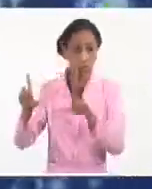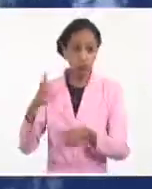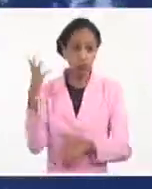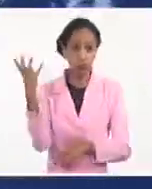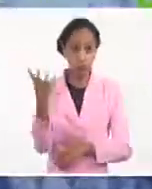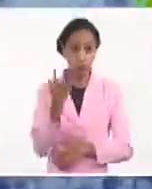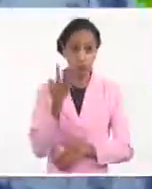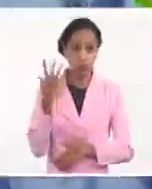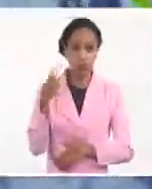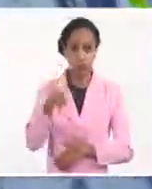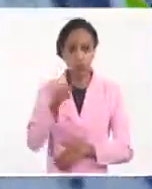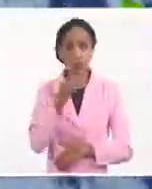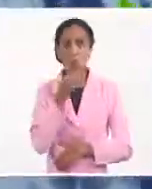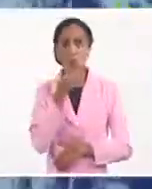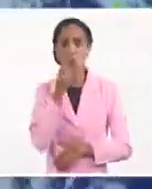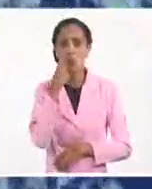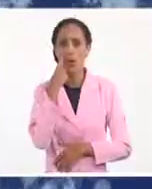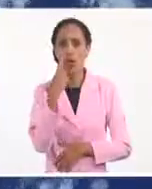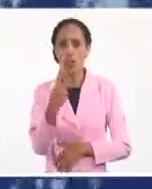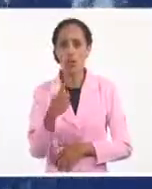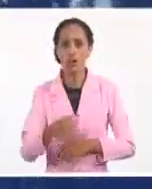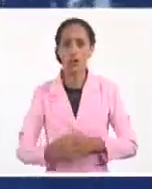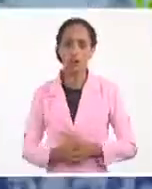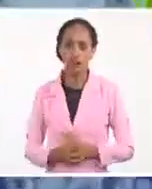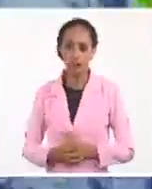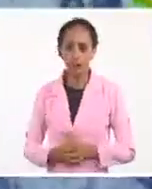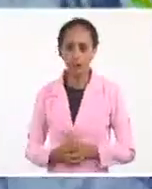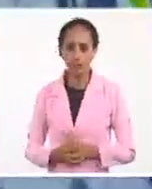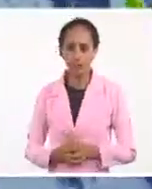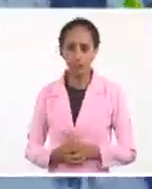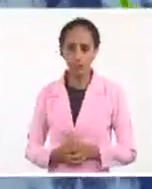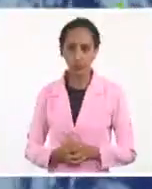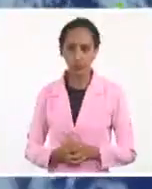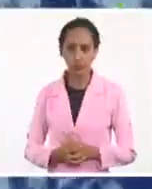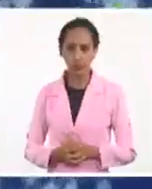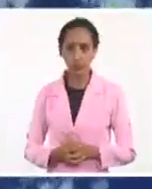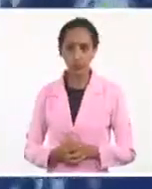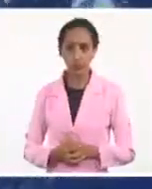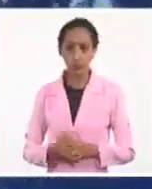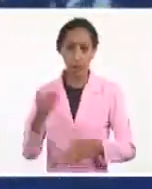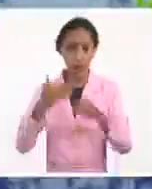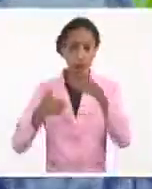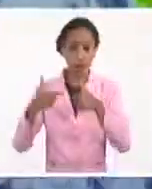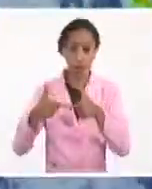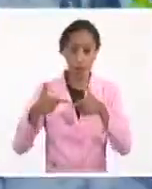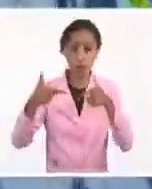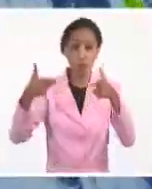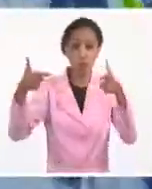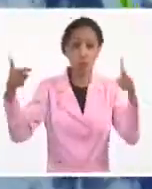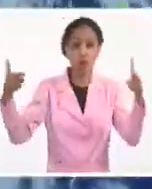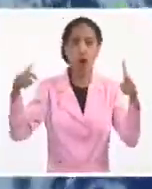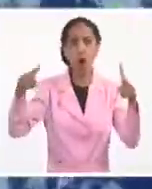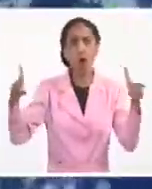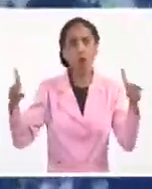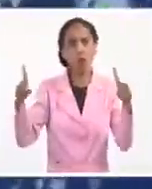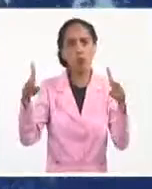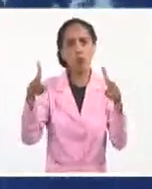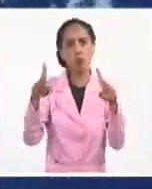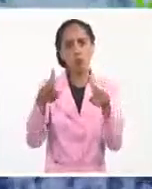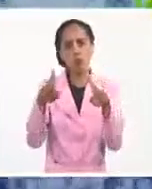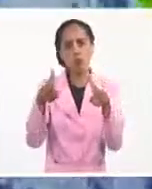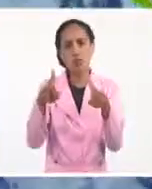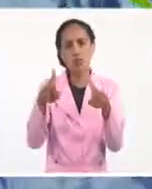hoy perdió una buena parte de su organización. No se muestra como un sistema